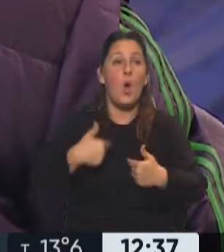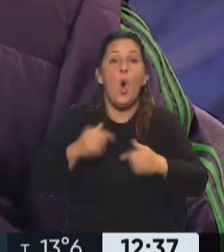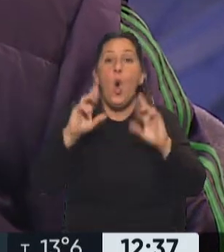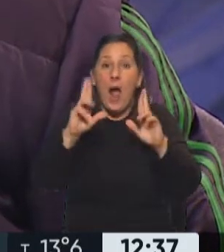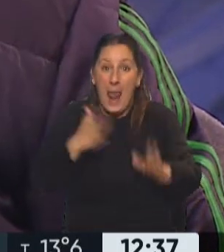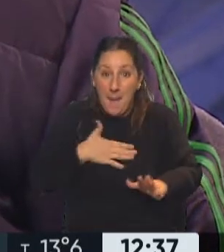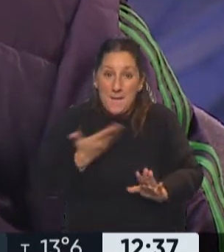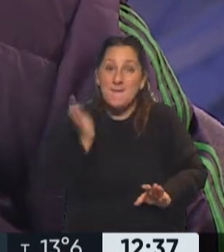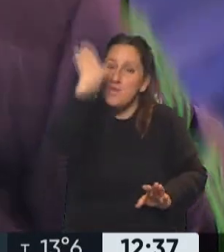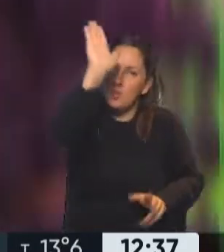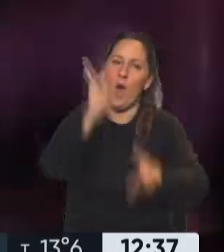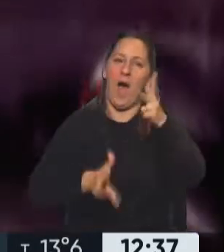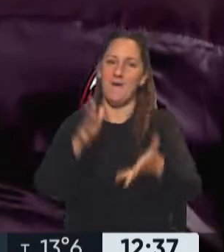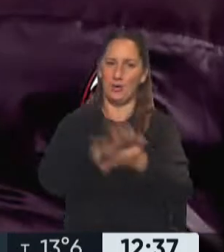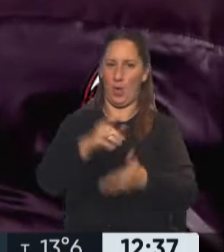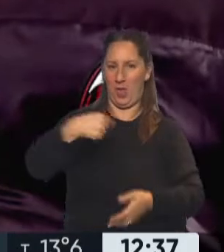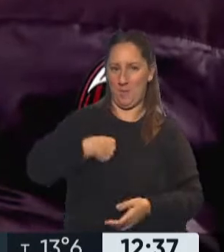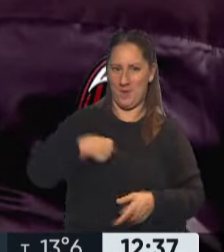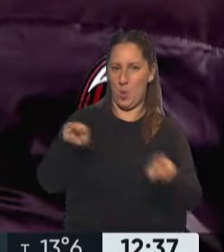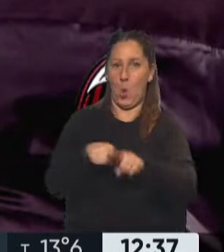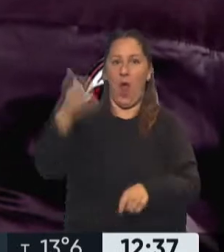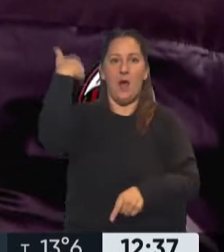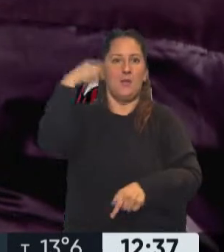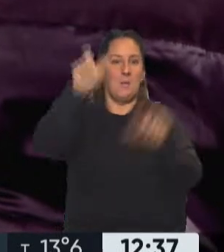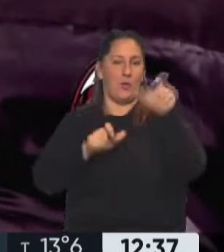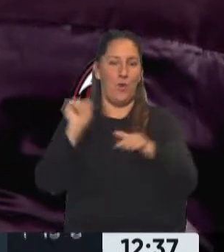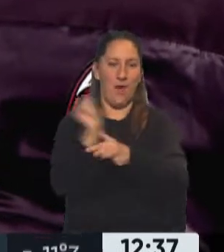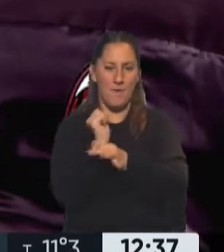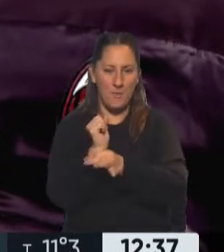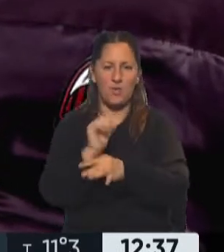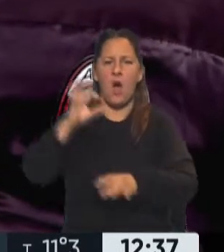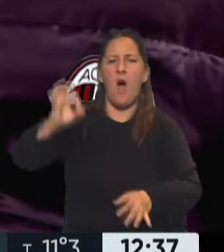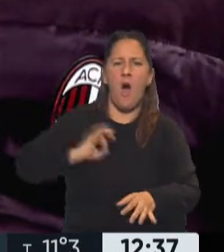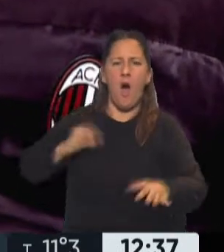tantas bandas, de tantos artistas. Y ojalá trascienda en los años.